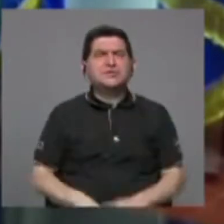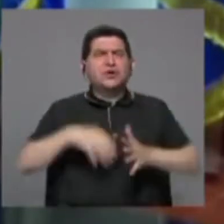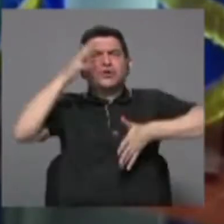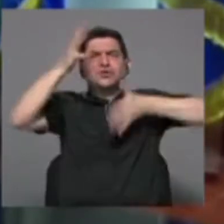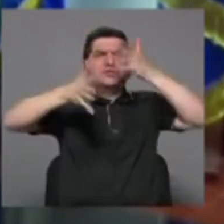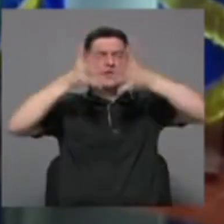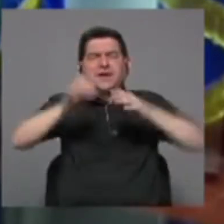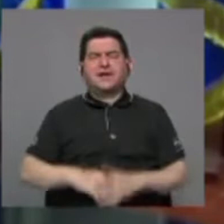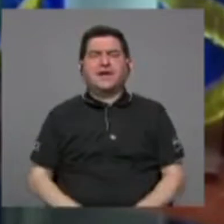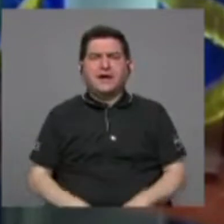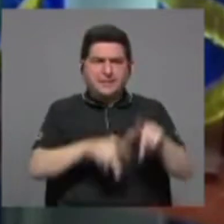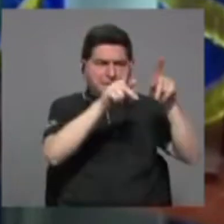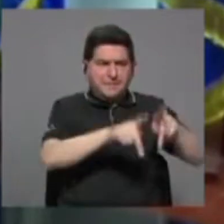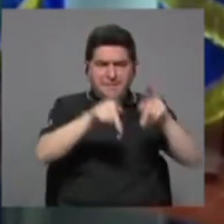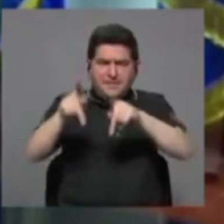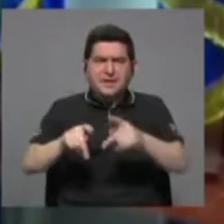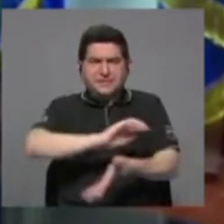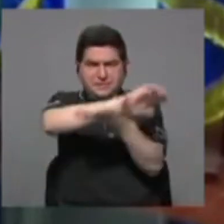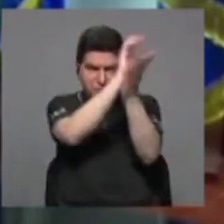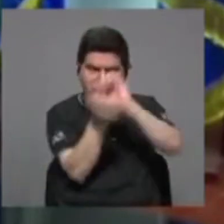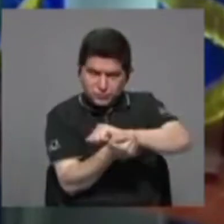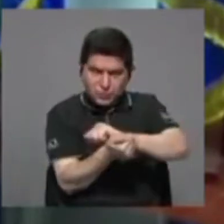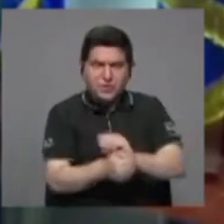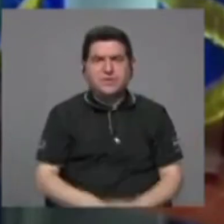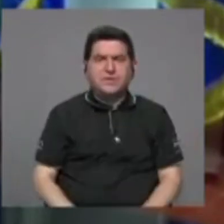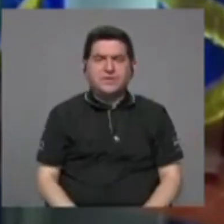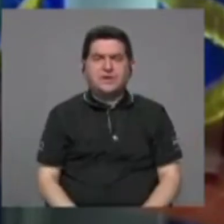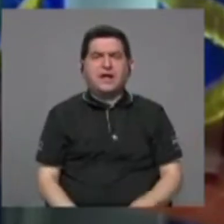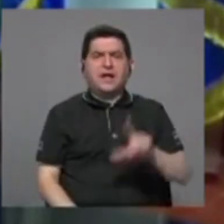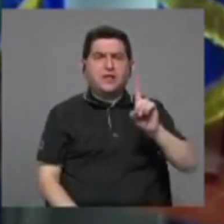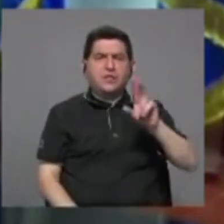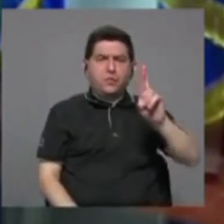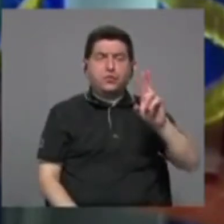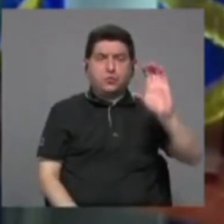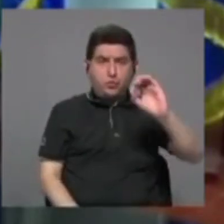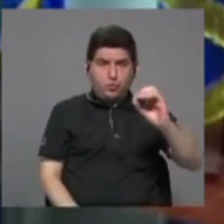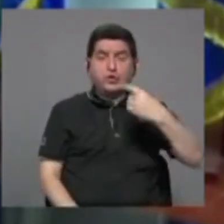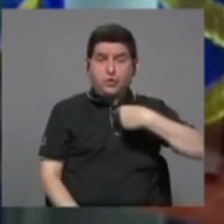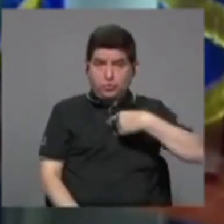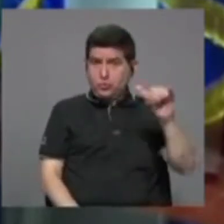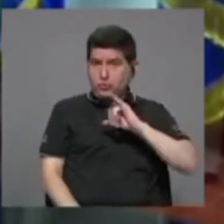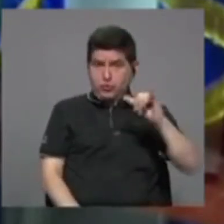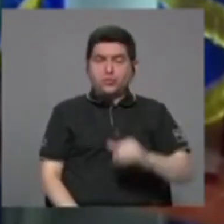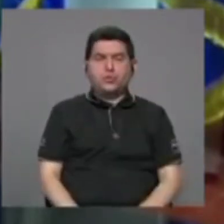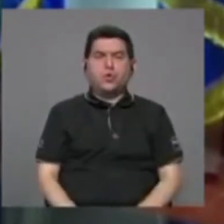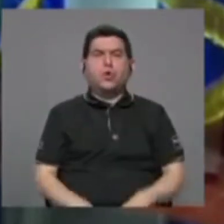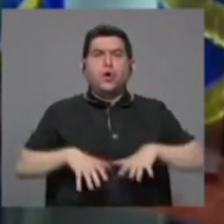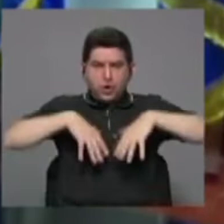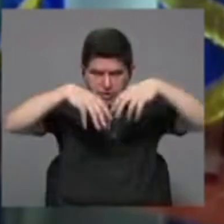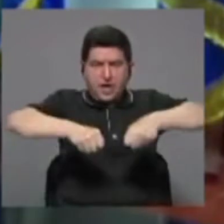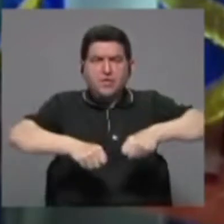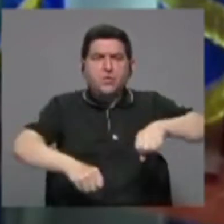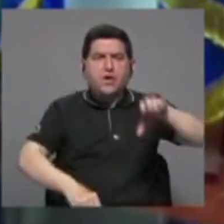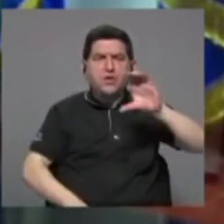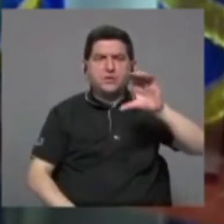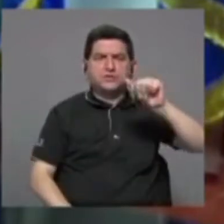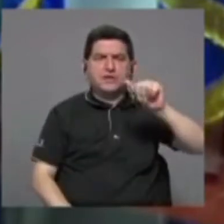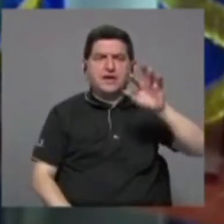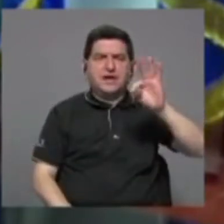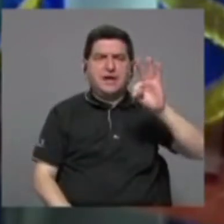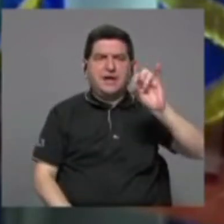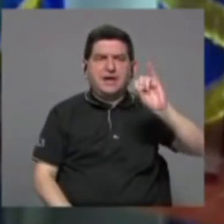agentes de cambio, de hecho, tanto Dr. Otero y mi persona, somos graduados de CATIE, en la cual estamos